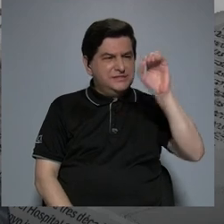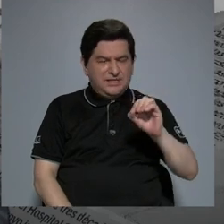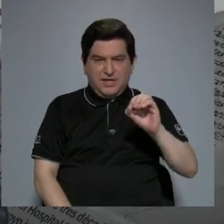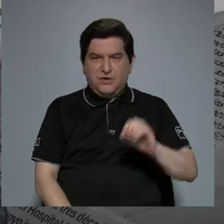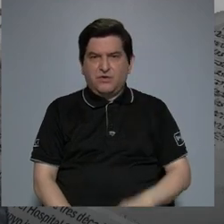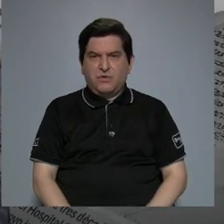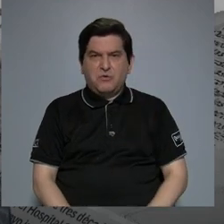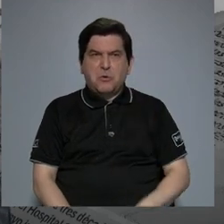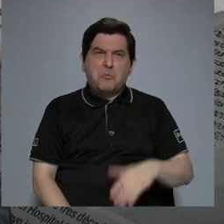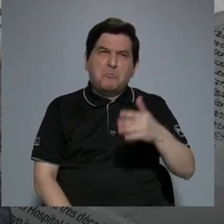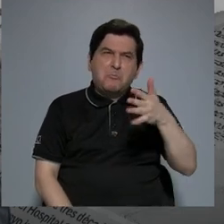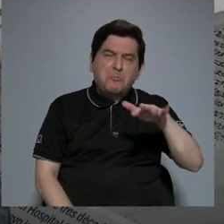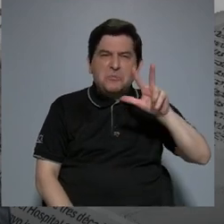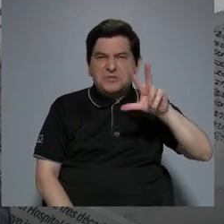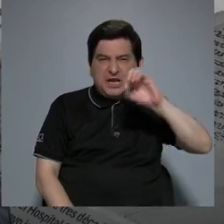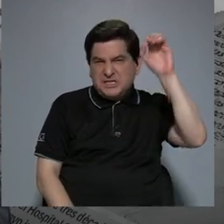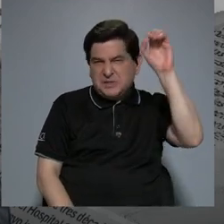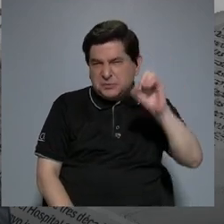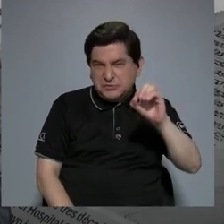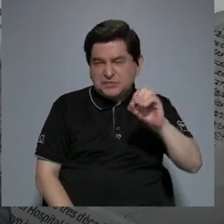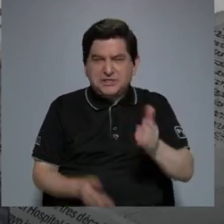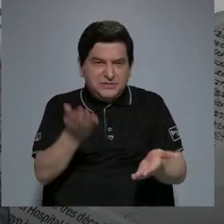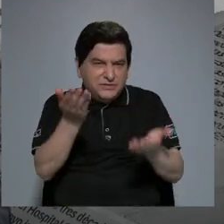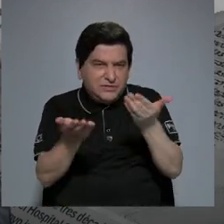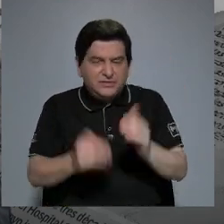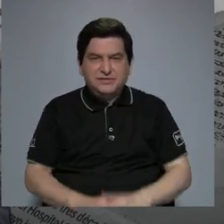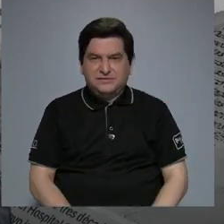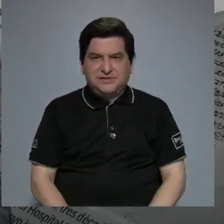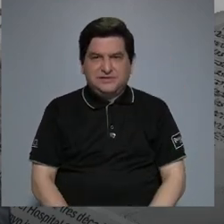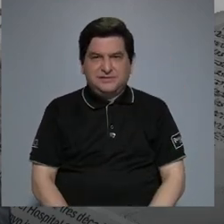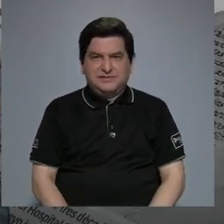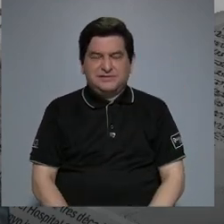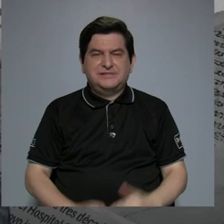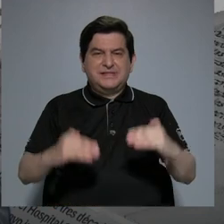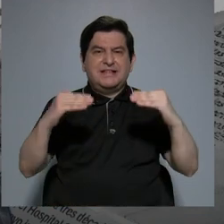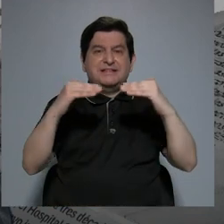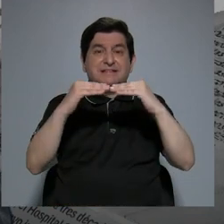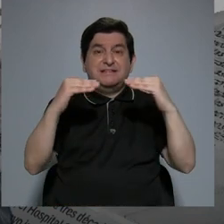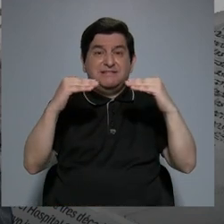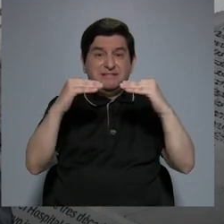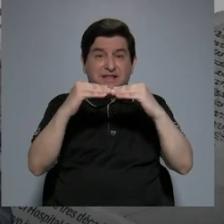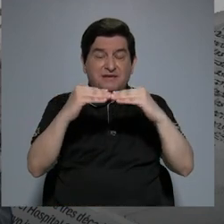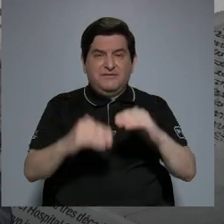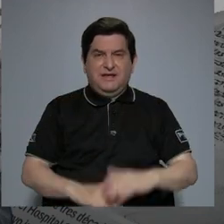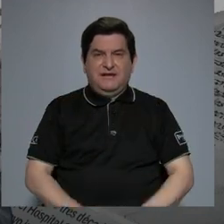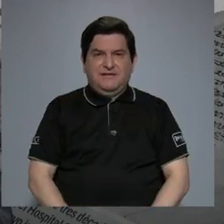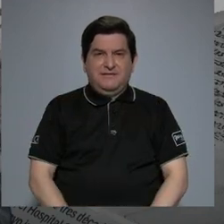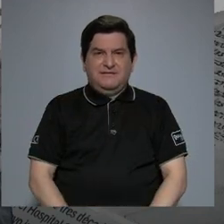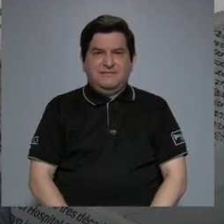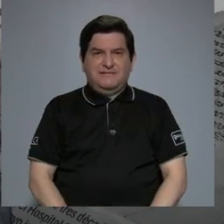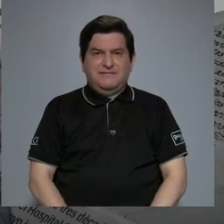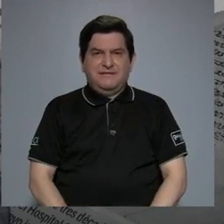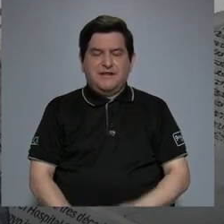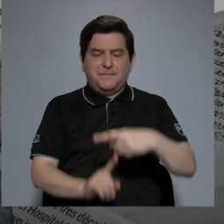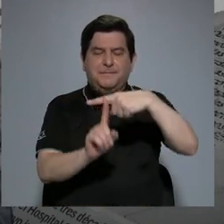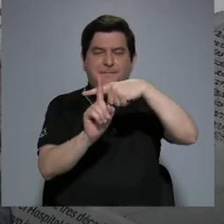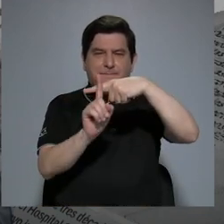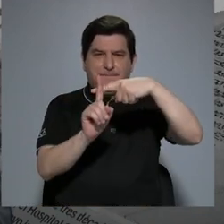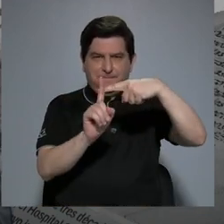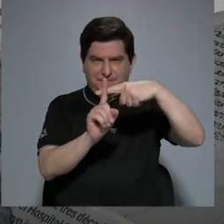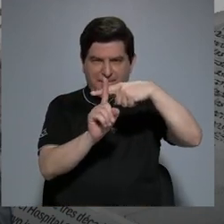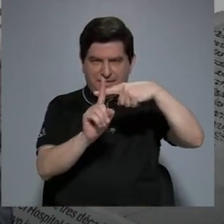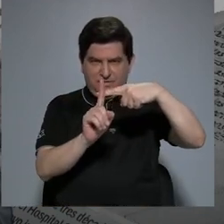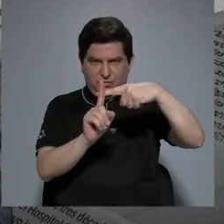de 30 a 35% están a un nivel intermedio